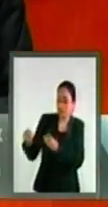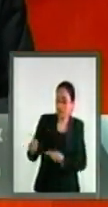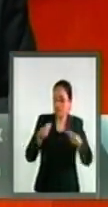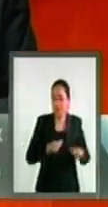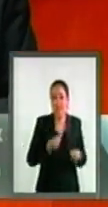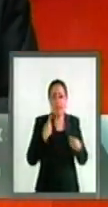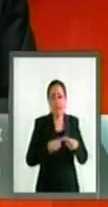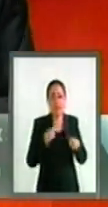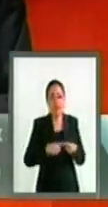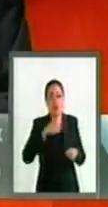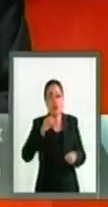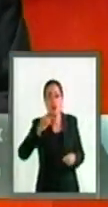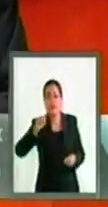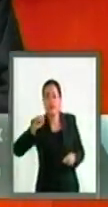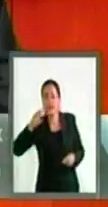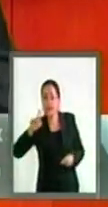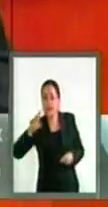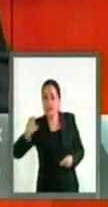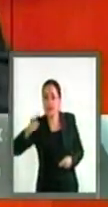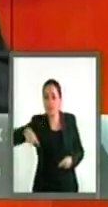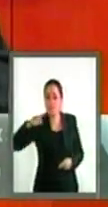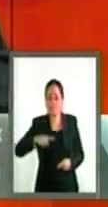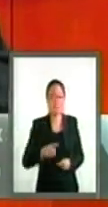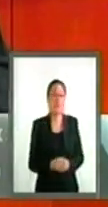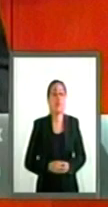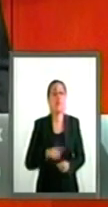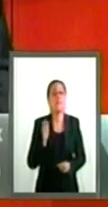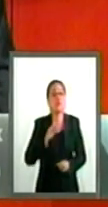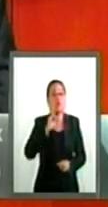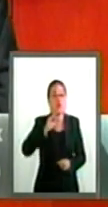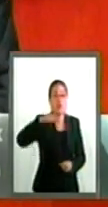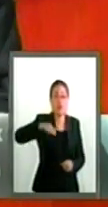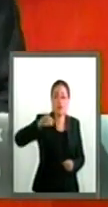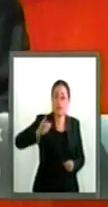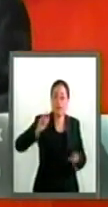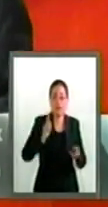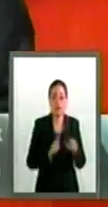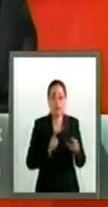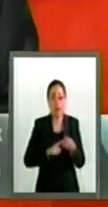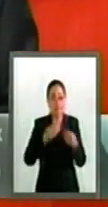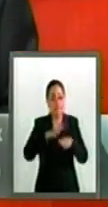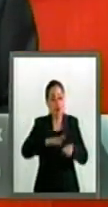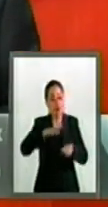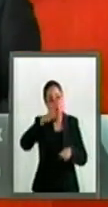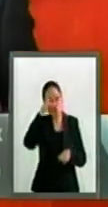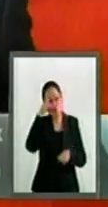por la OSDE, el Fondo Monetario Internacional y el Banco Mundial.